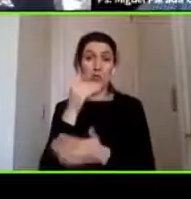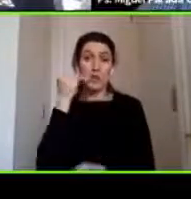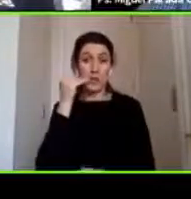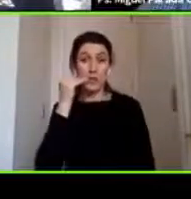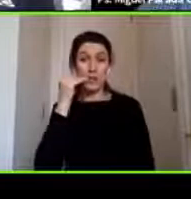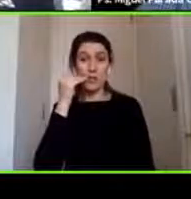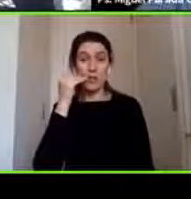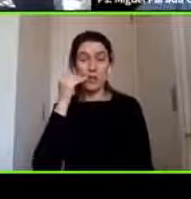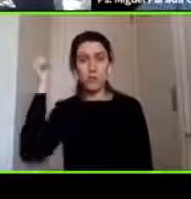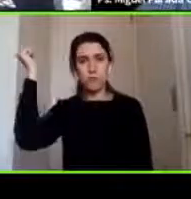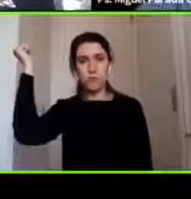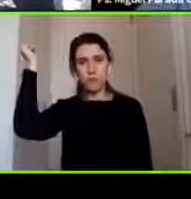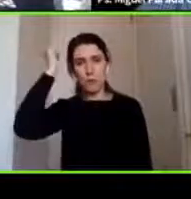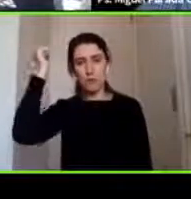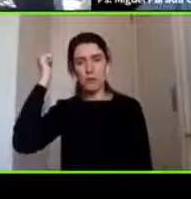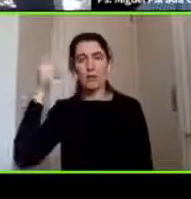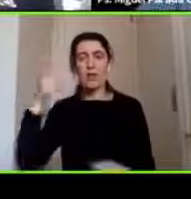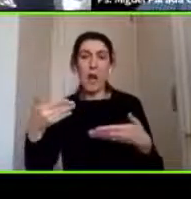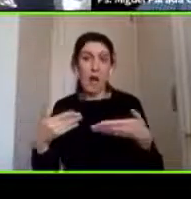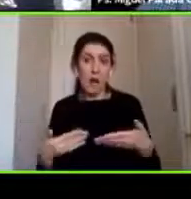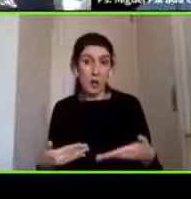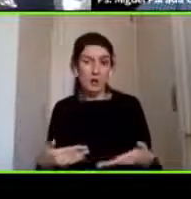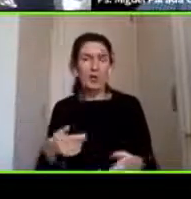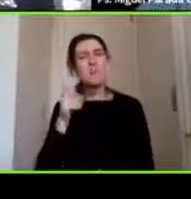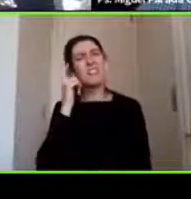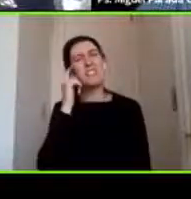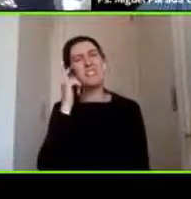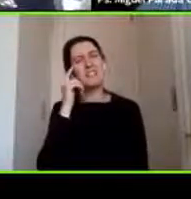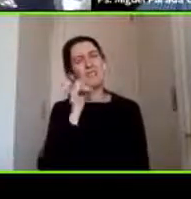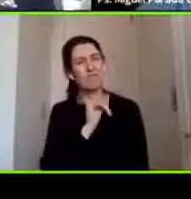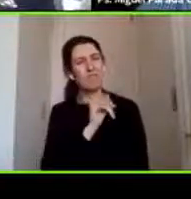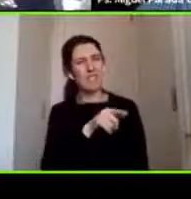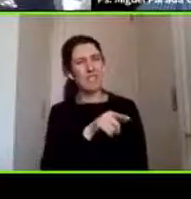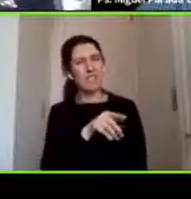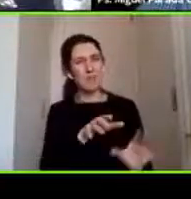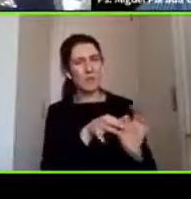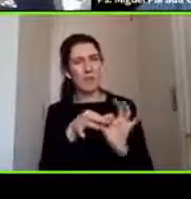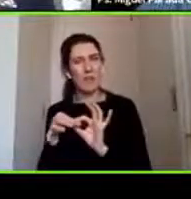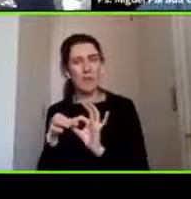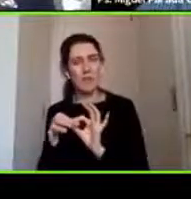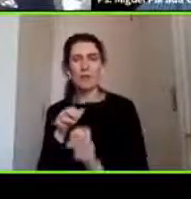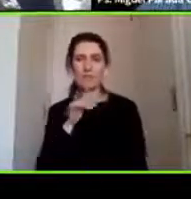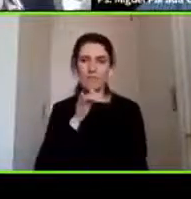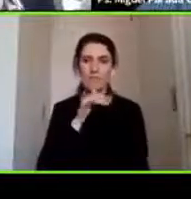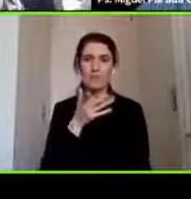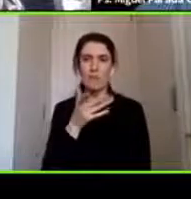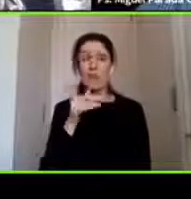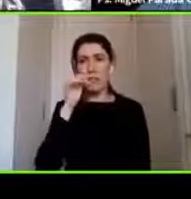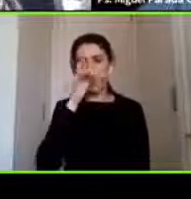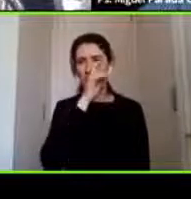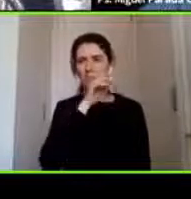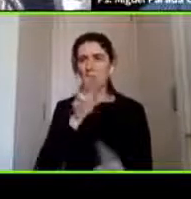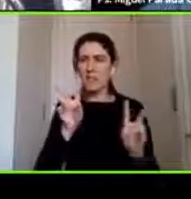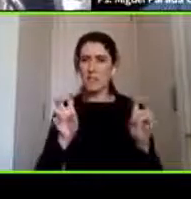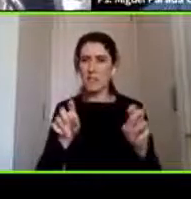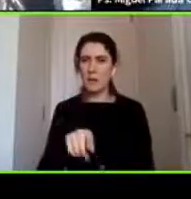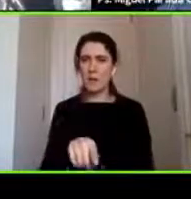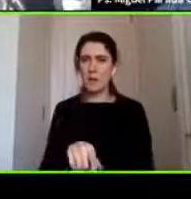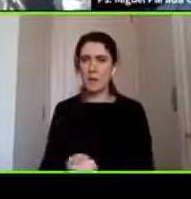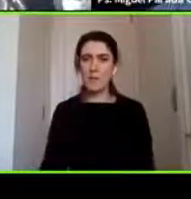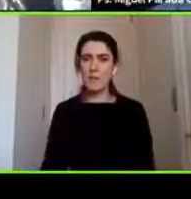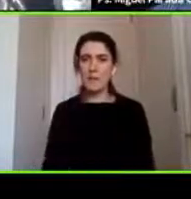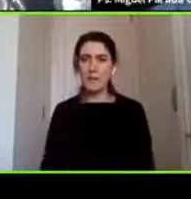uno dice habrá sido eso o no es como bien bien complejo ese tema no sé si alguien más quiere